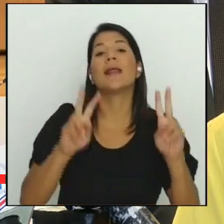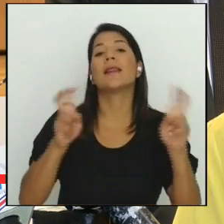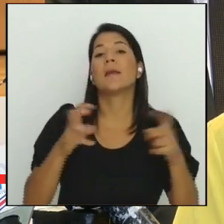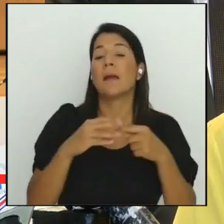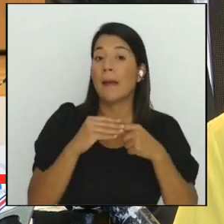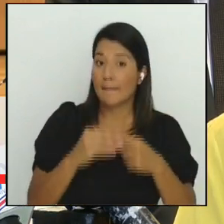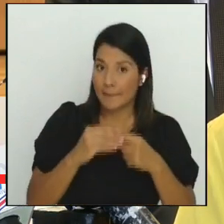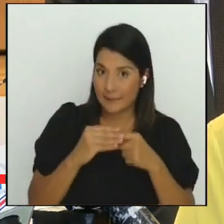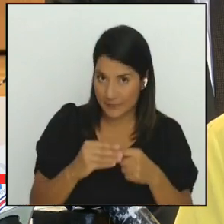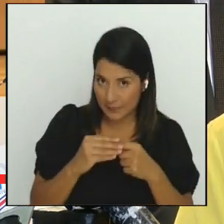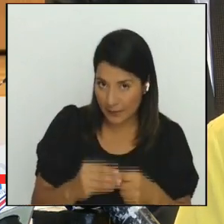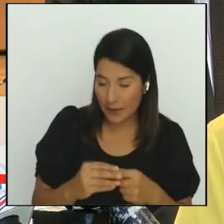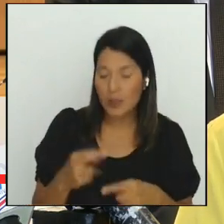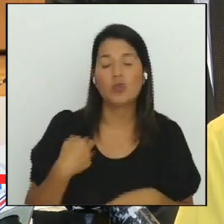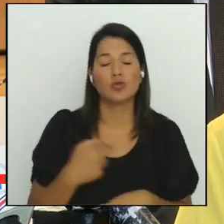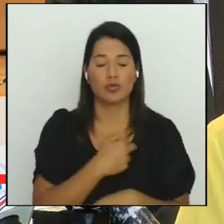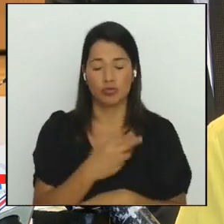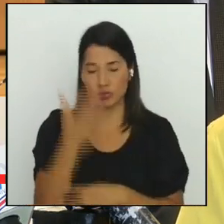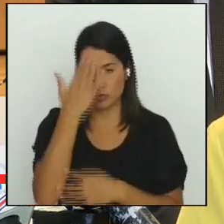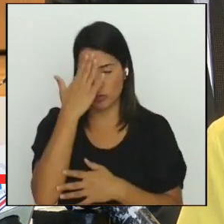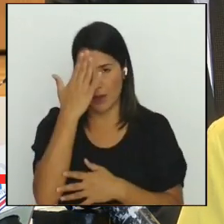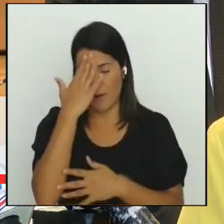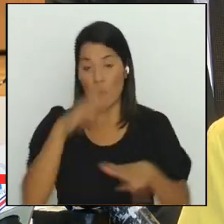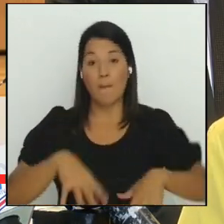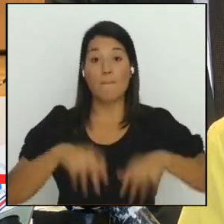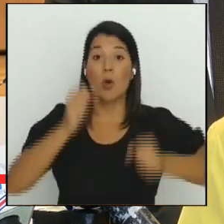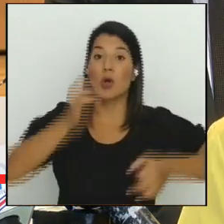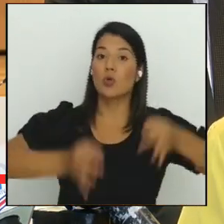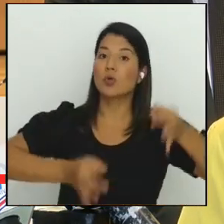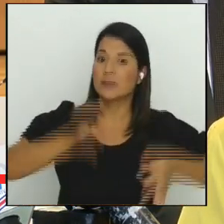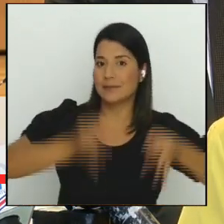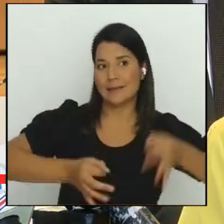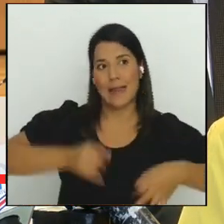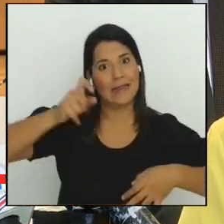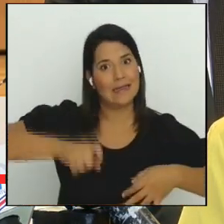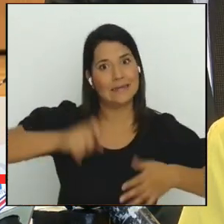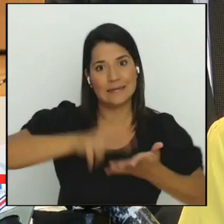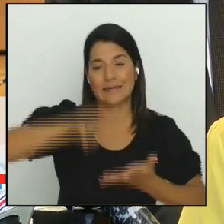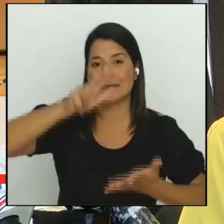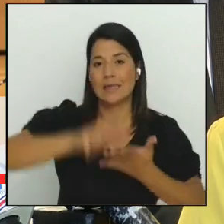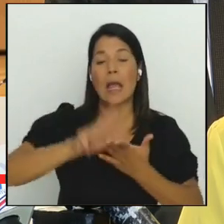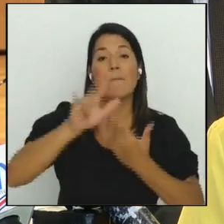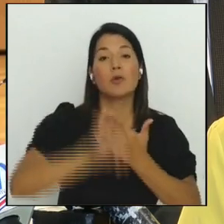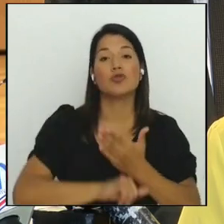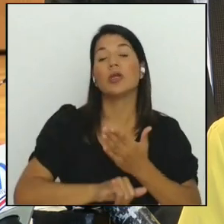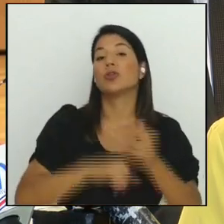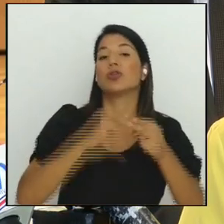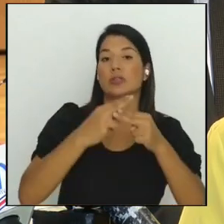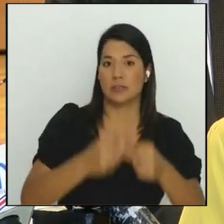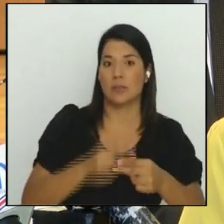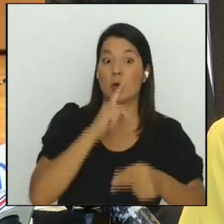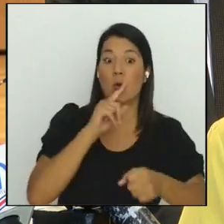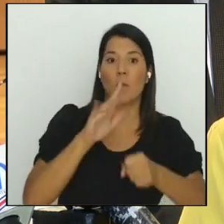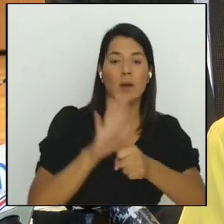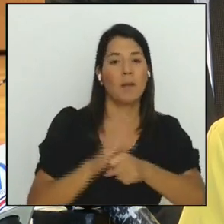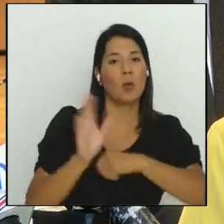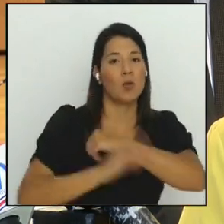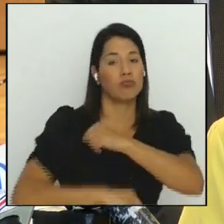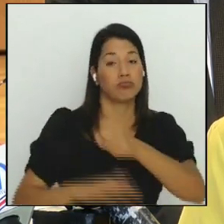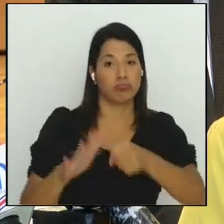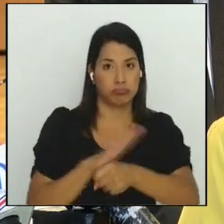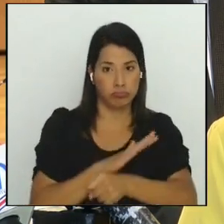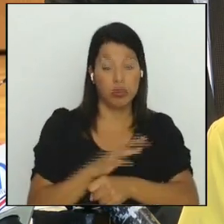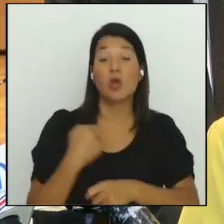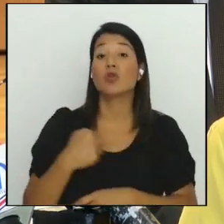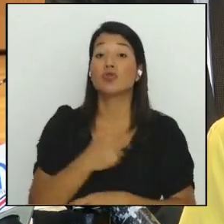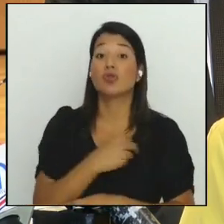Sabemos la urgencia que tiene el Poder Judicial con el proyecto de la ejecución de la pena. Sabemos que dentro de los proyectos que han presentado